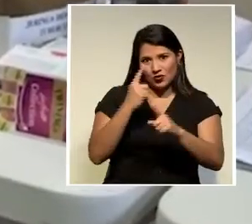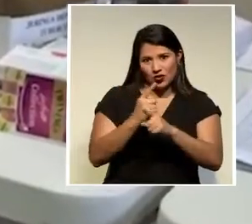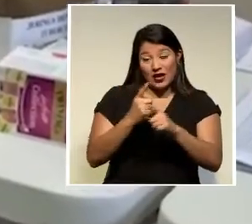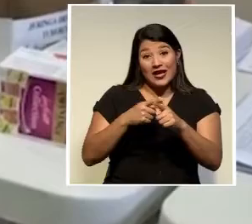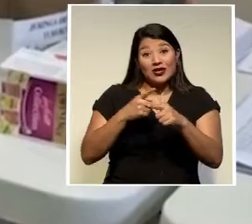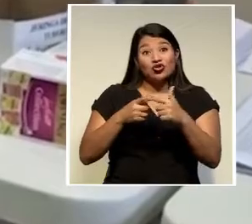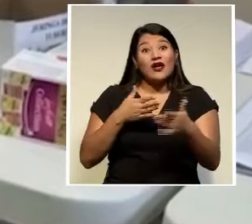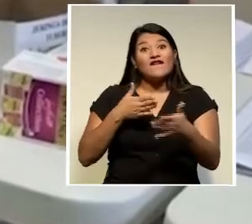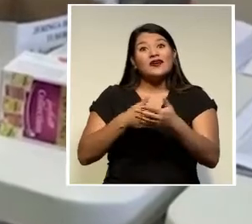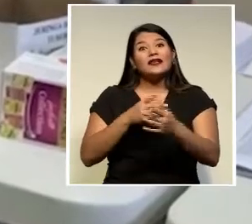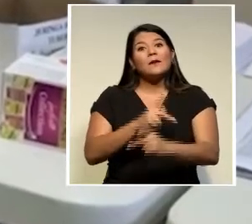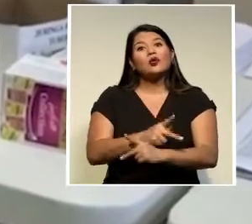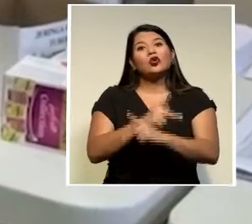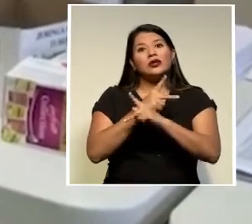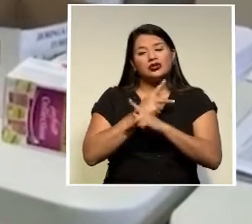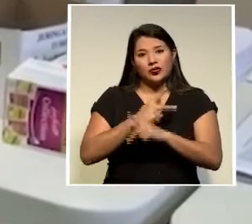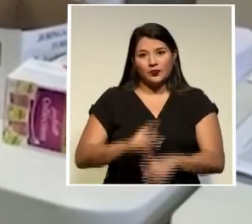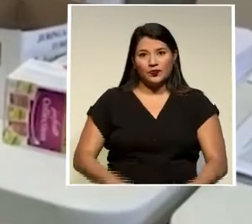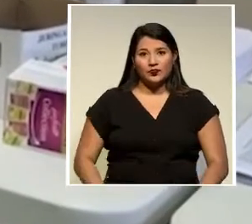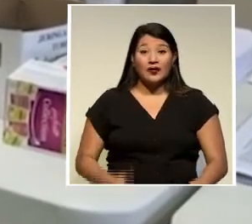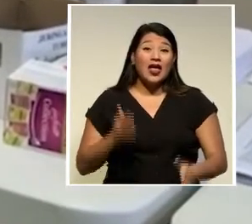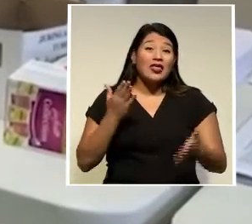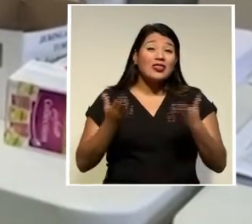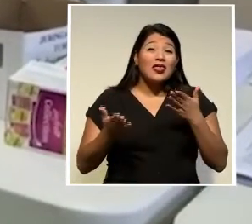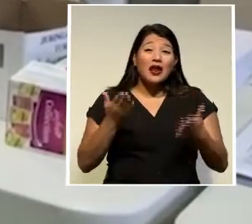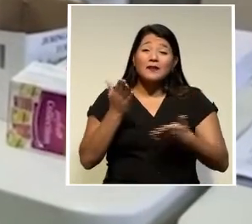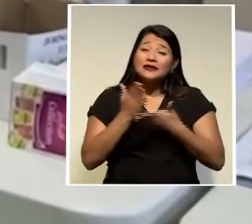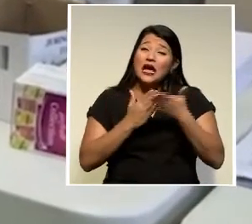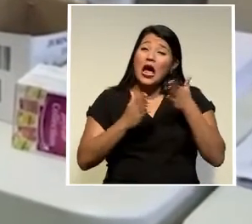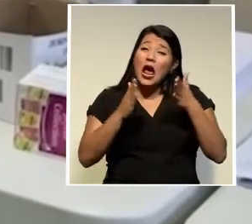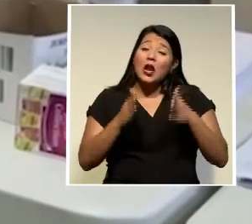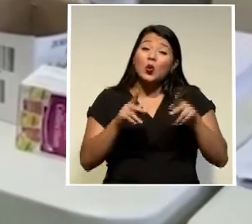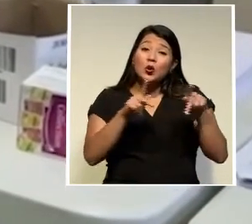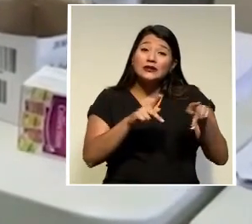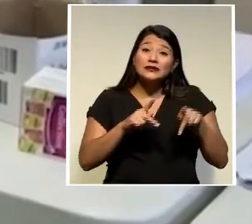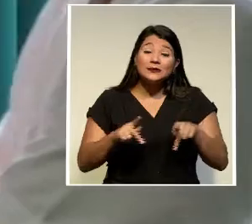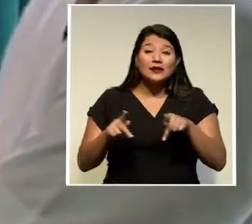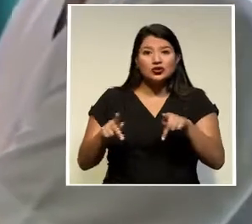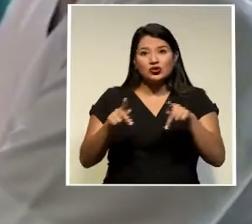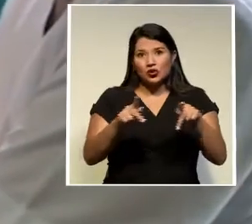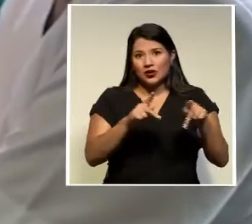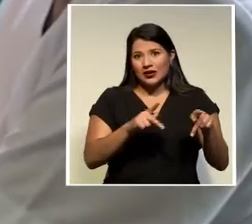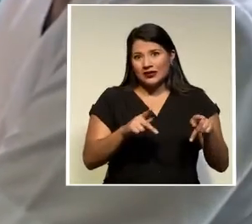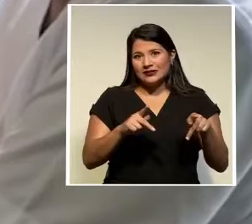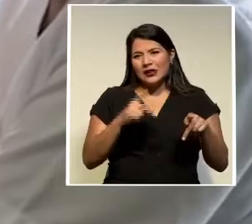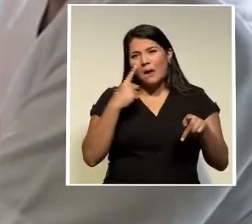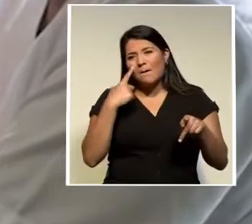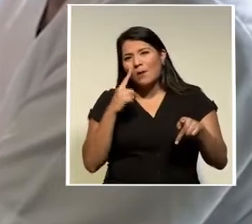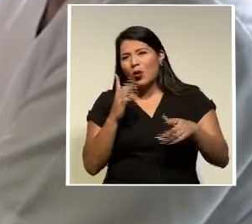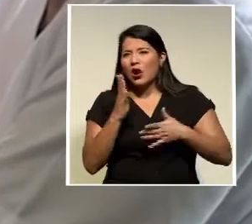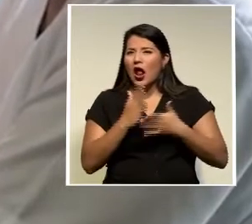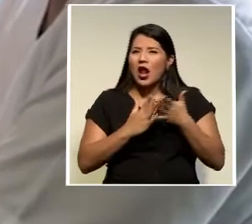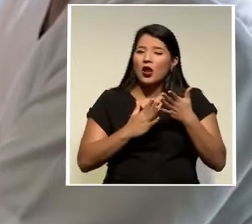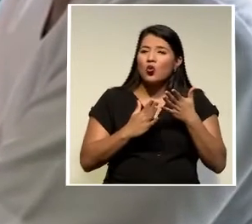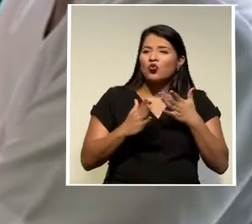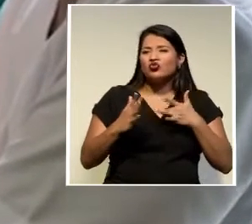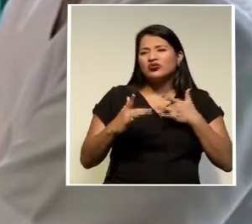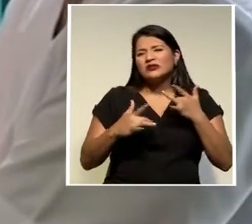protección comunitaria Posiblemente algunas personas por efectos secundarios leves o moderados